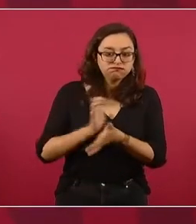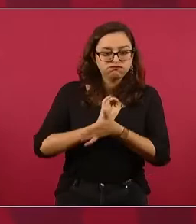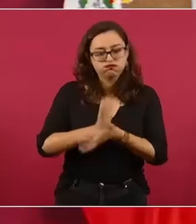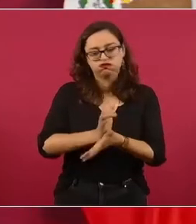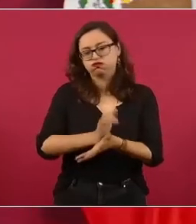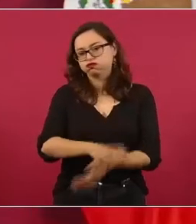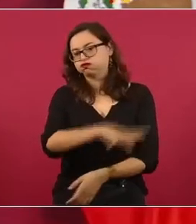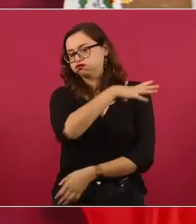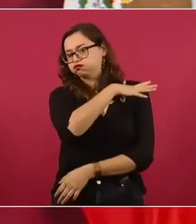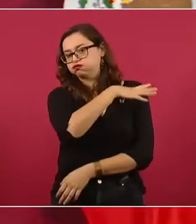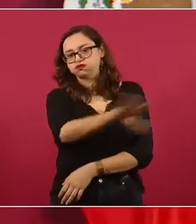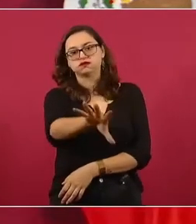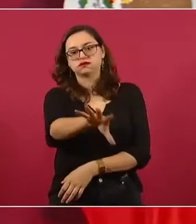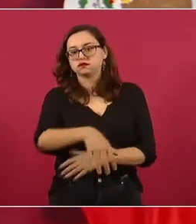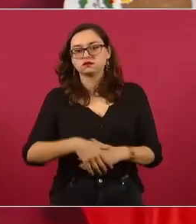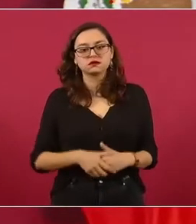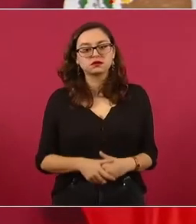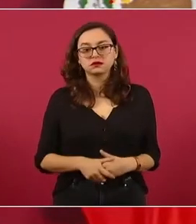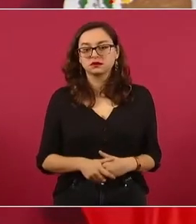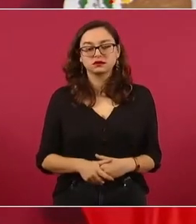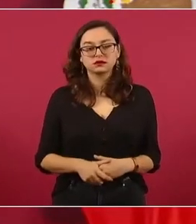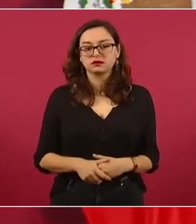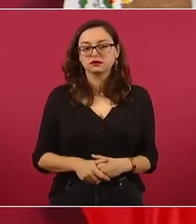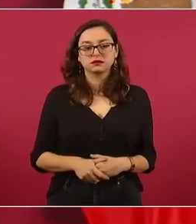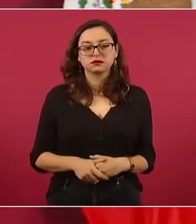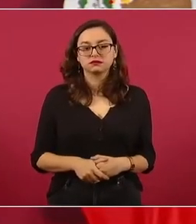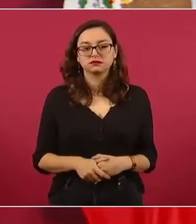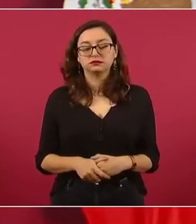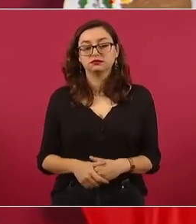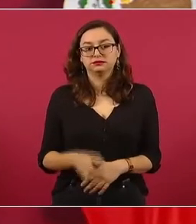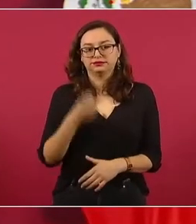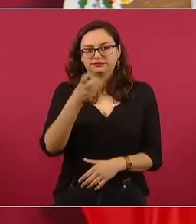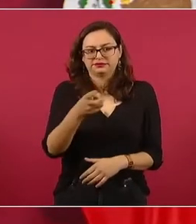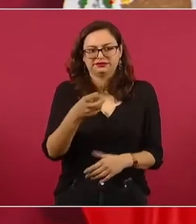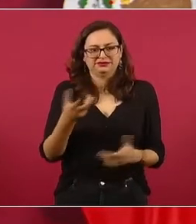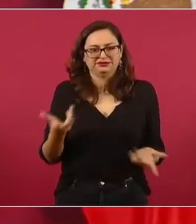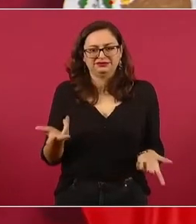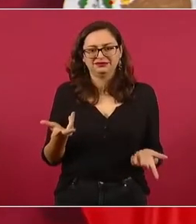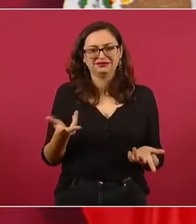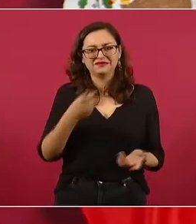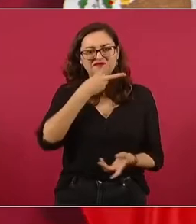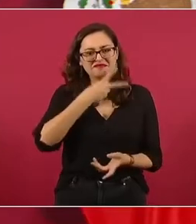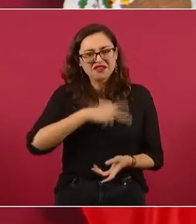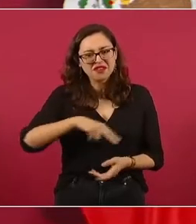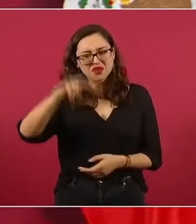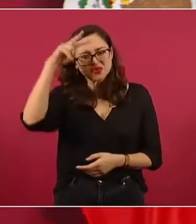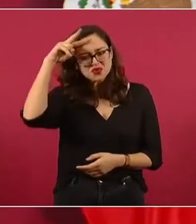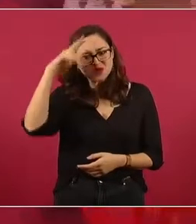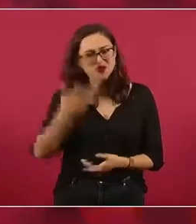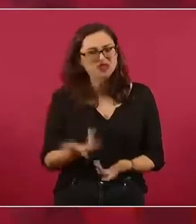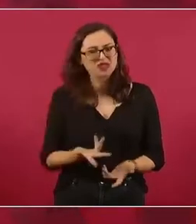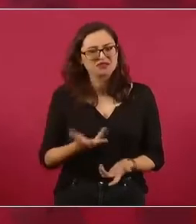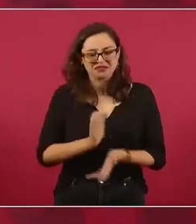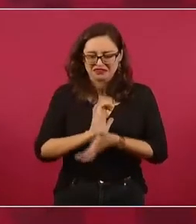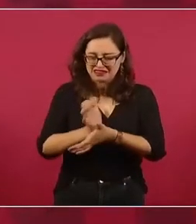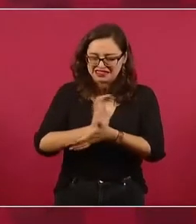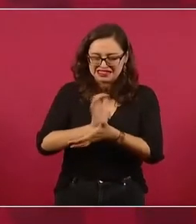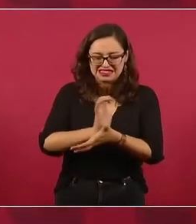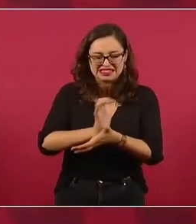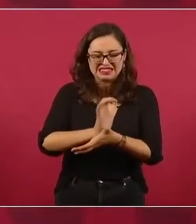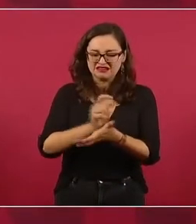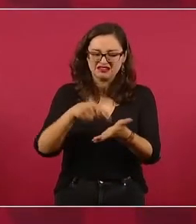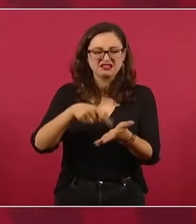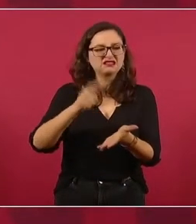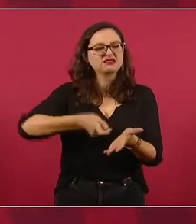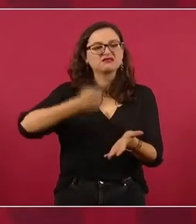ofensivo, es un signo de atraso y de falta de